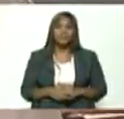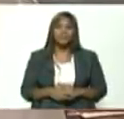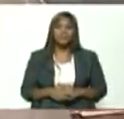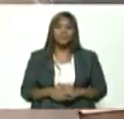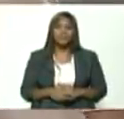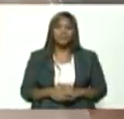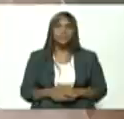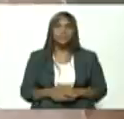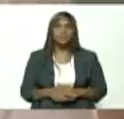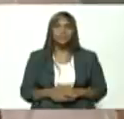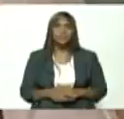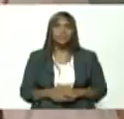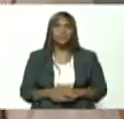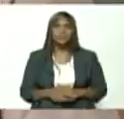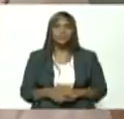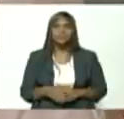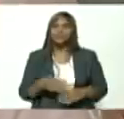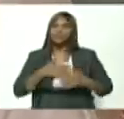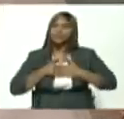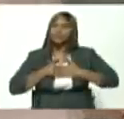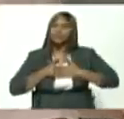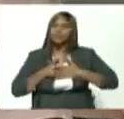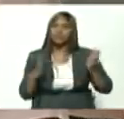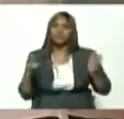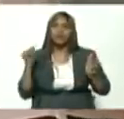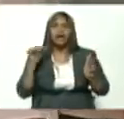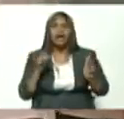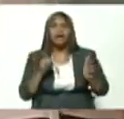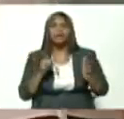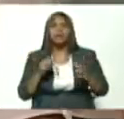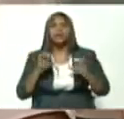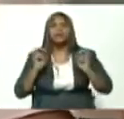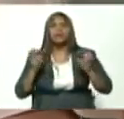estamos a la orden para seguir desarrollando estos temas